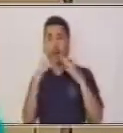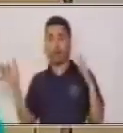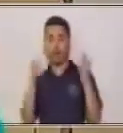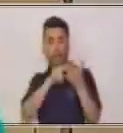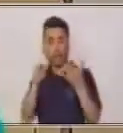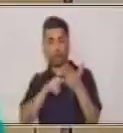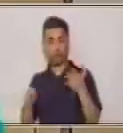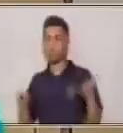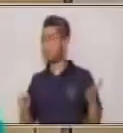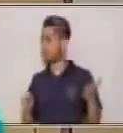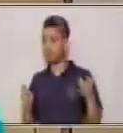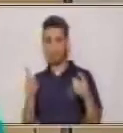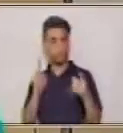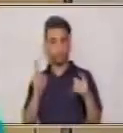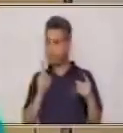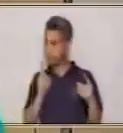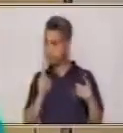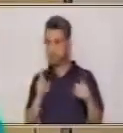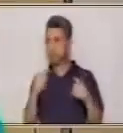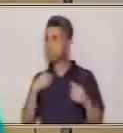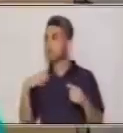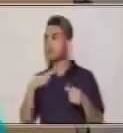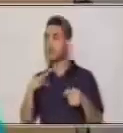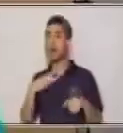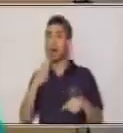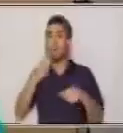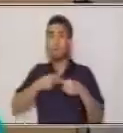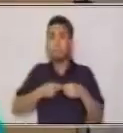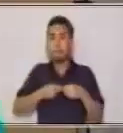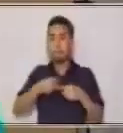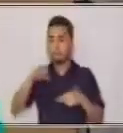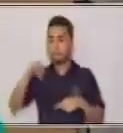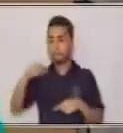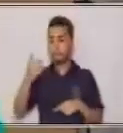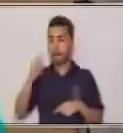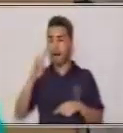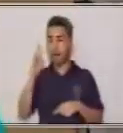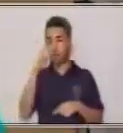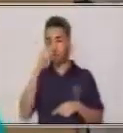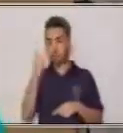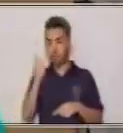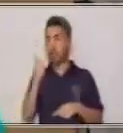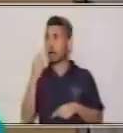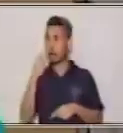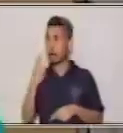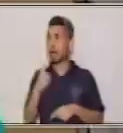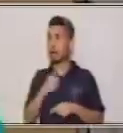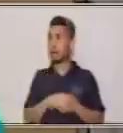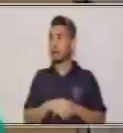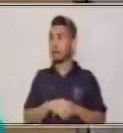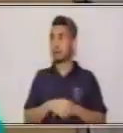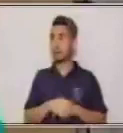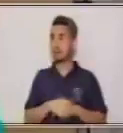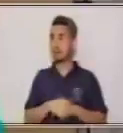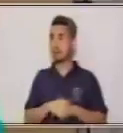Hemos comprado verduras. No leemos de esta manera, si no lo comprendemos. Entonces decimos, esos